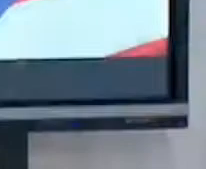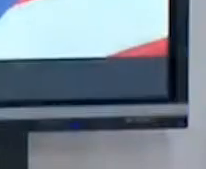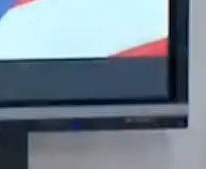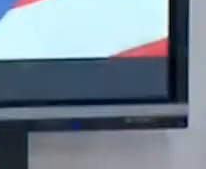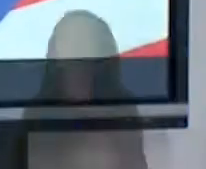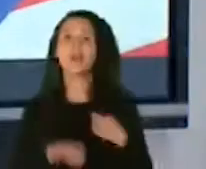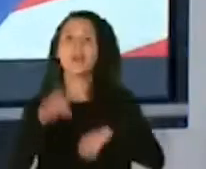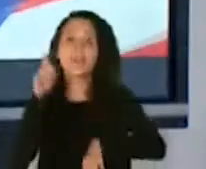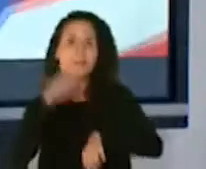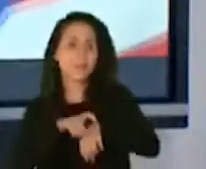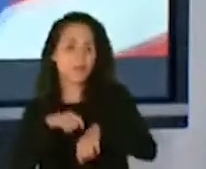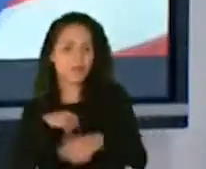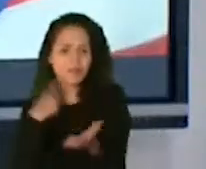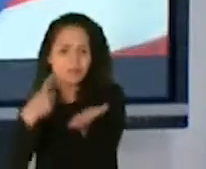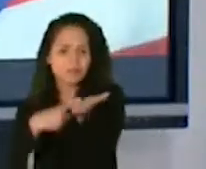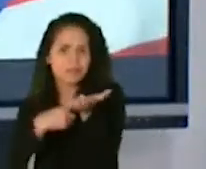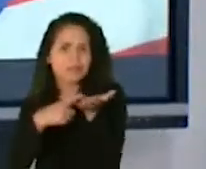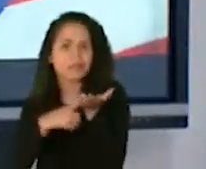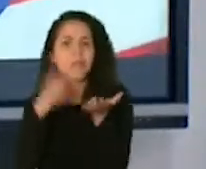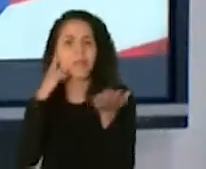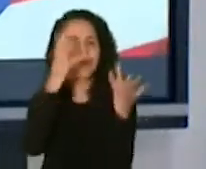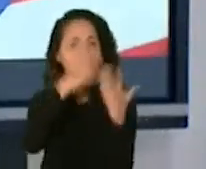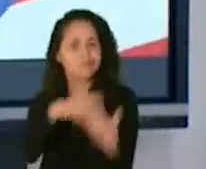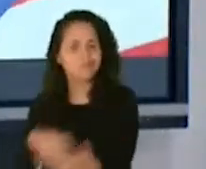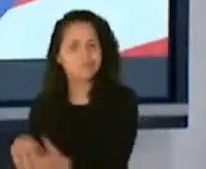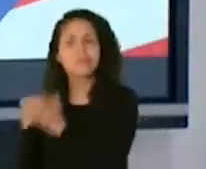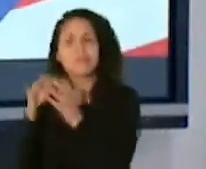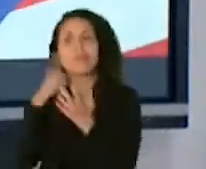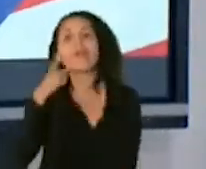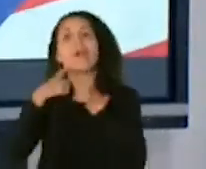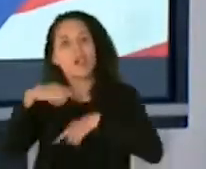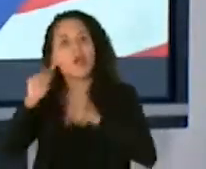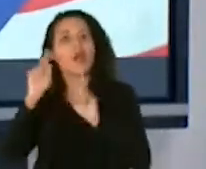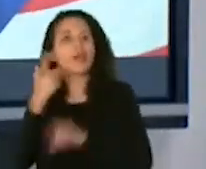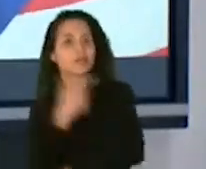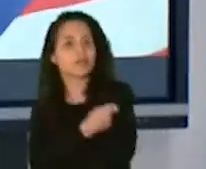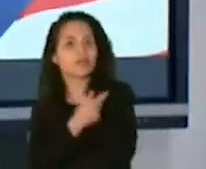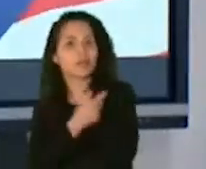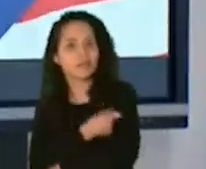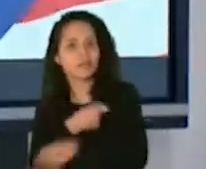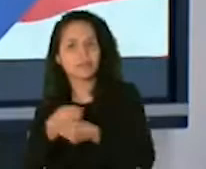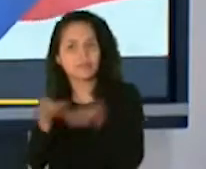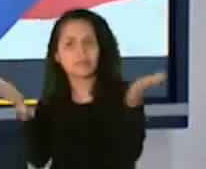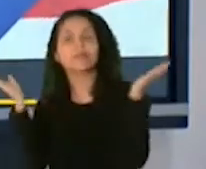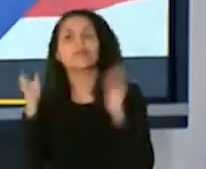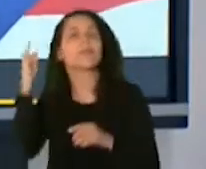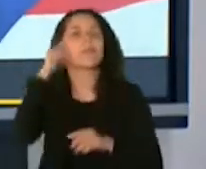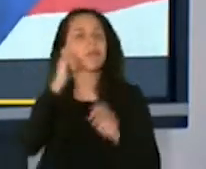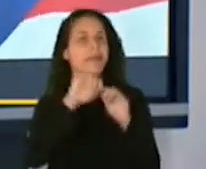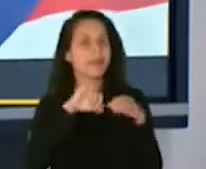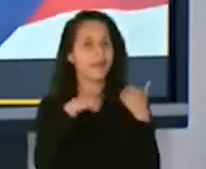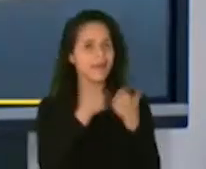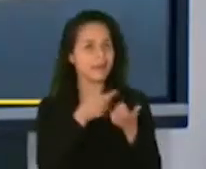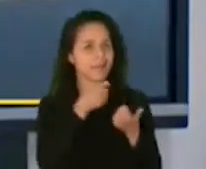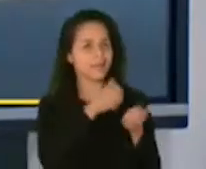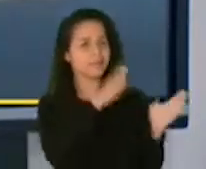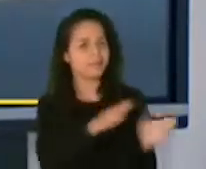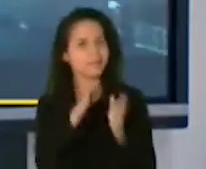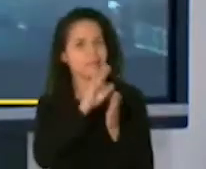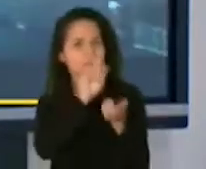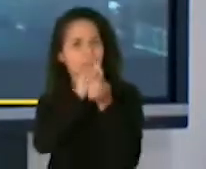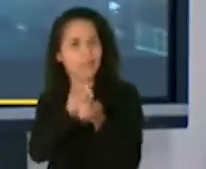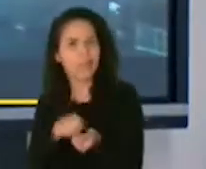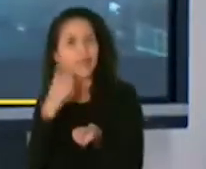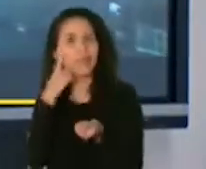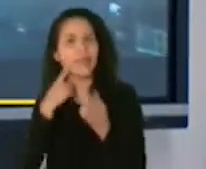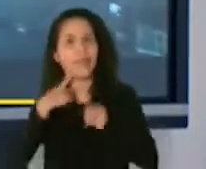Cuando hablamos de logística para lograr la vacunación masiva, pensamos en una agencia que organice los detalles necesarios